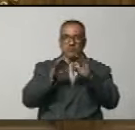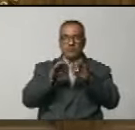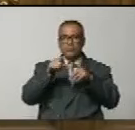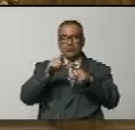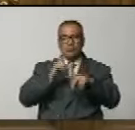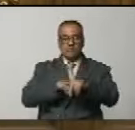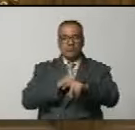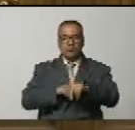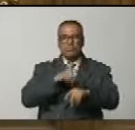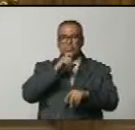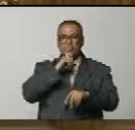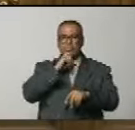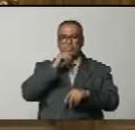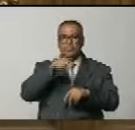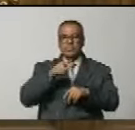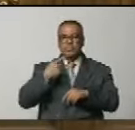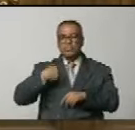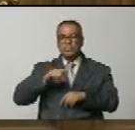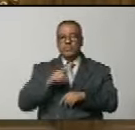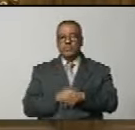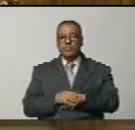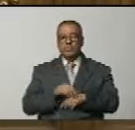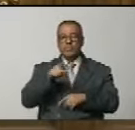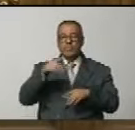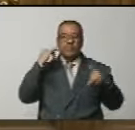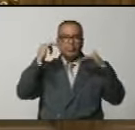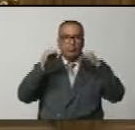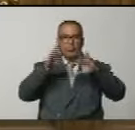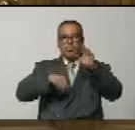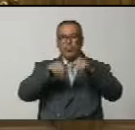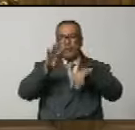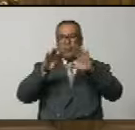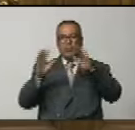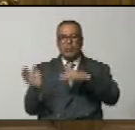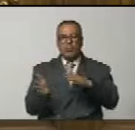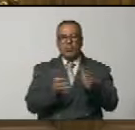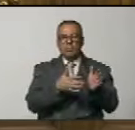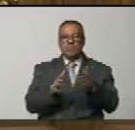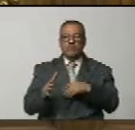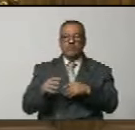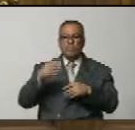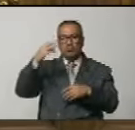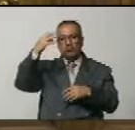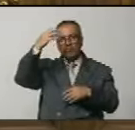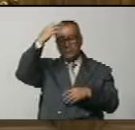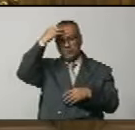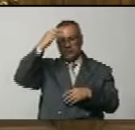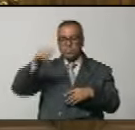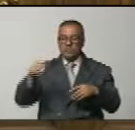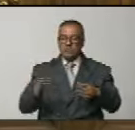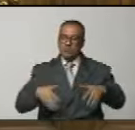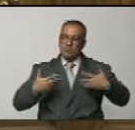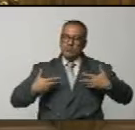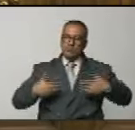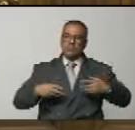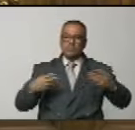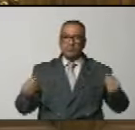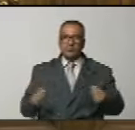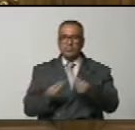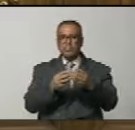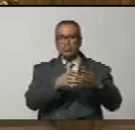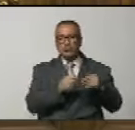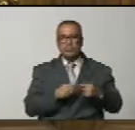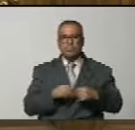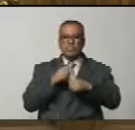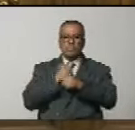estos tiempos de dificultades. Que esta fiesta del 19 de marzo reine la alegría, la solidaridad